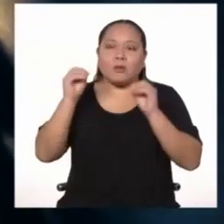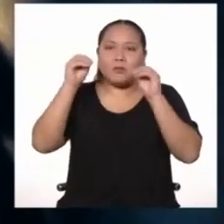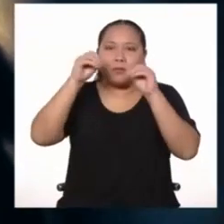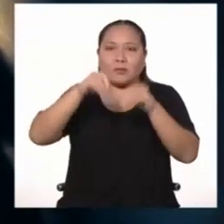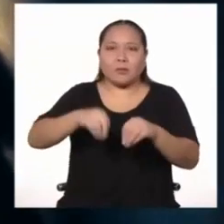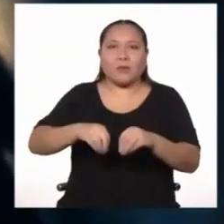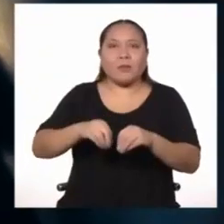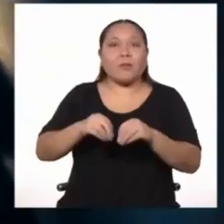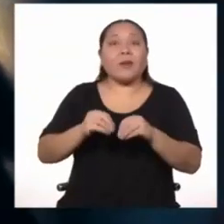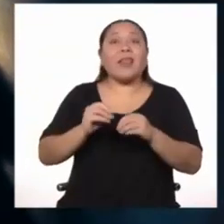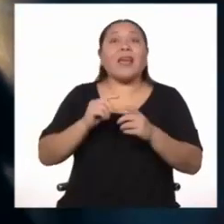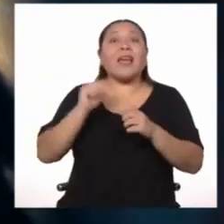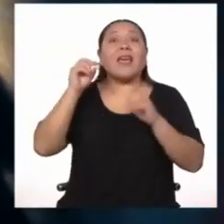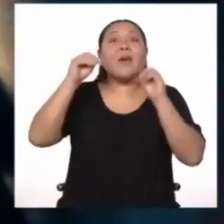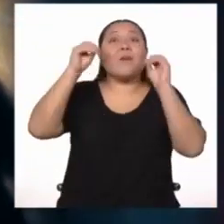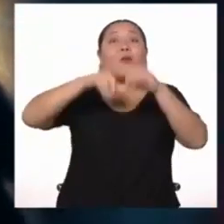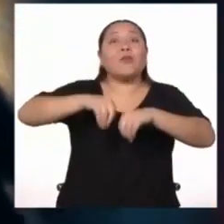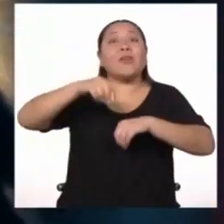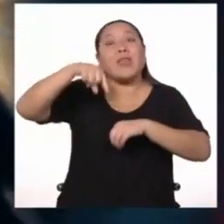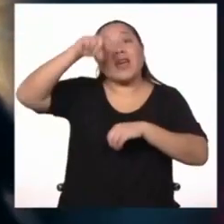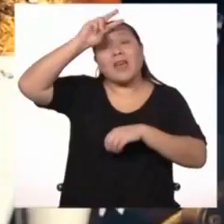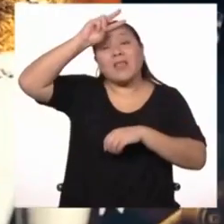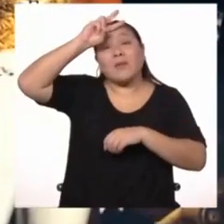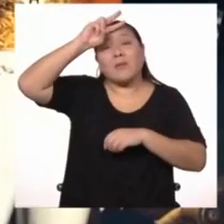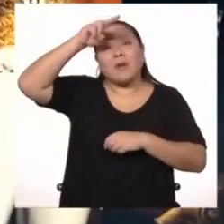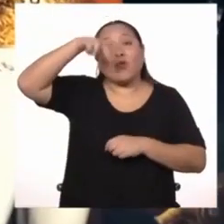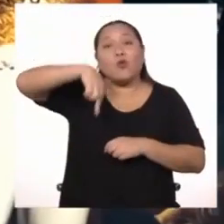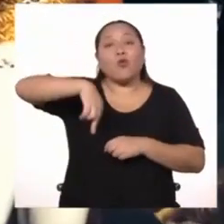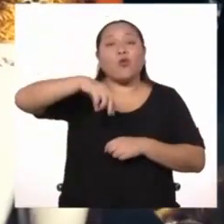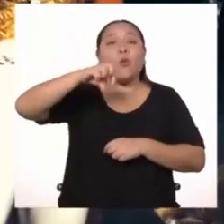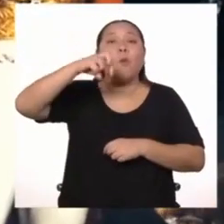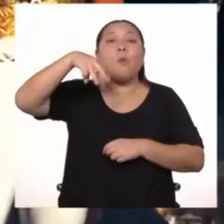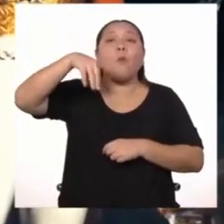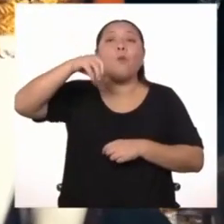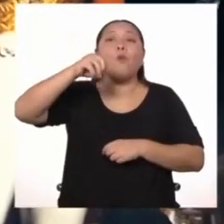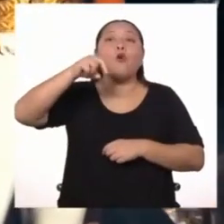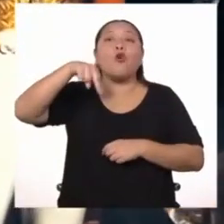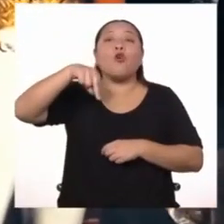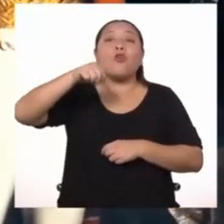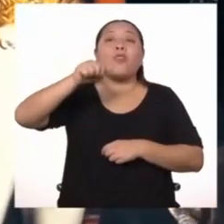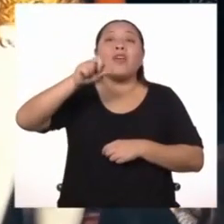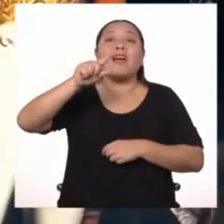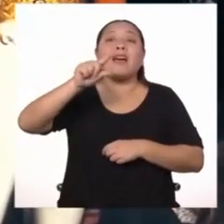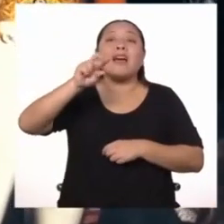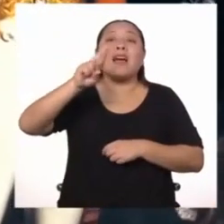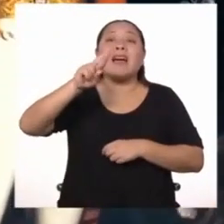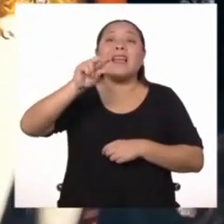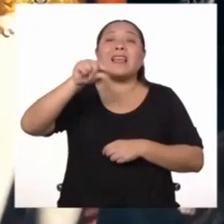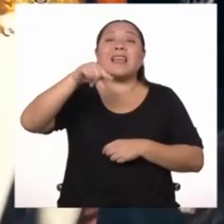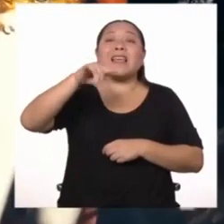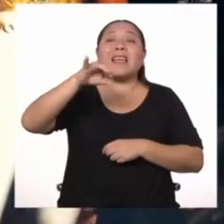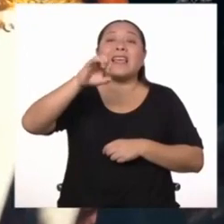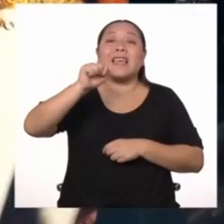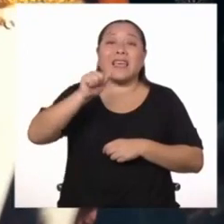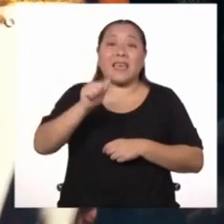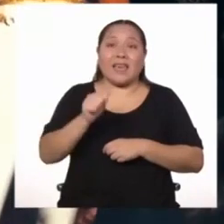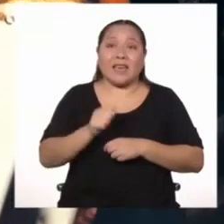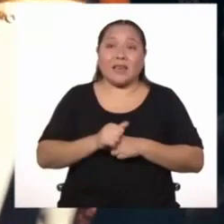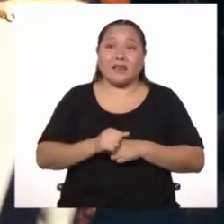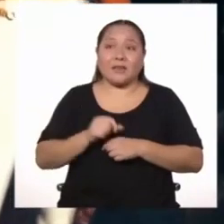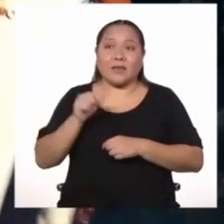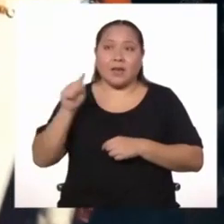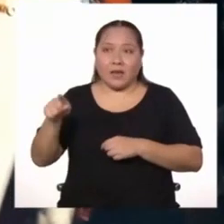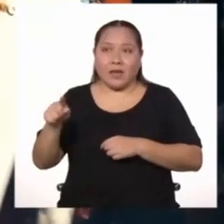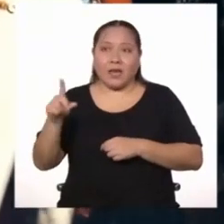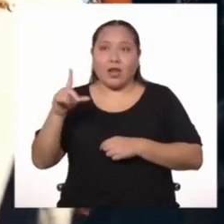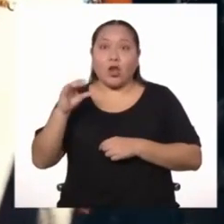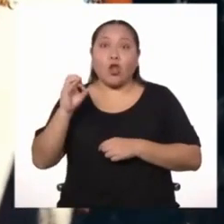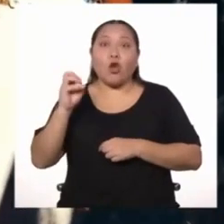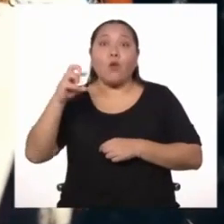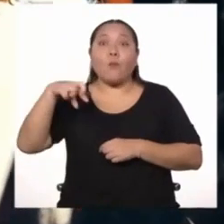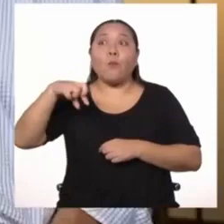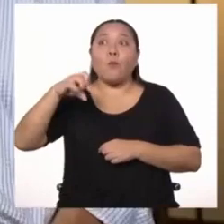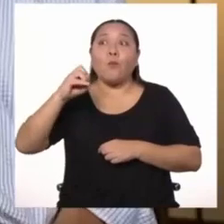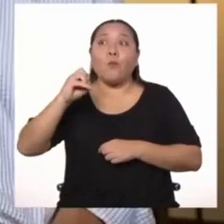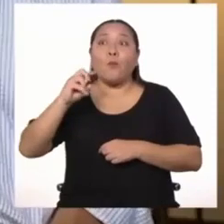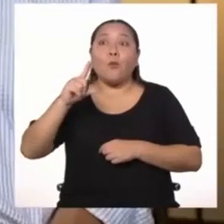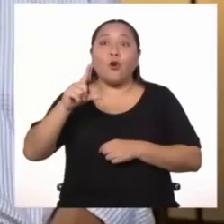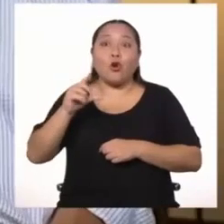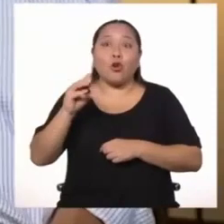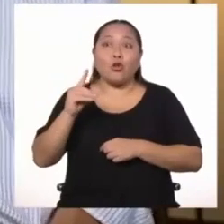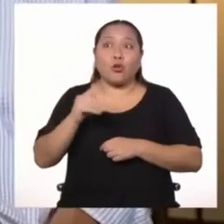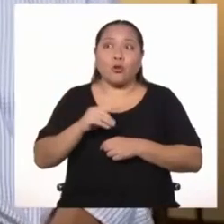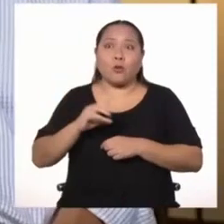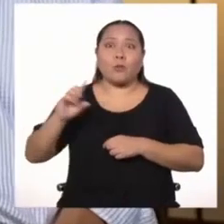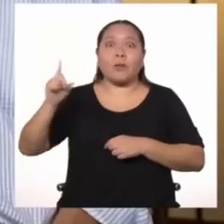constitucional se acaban. Pero Leopoldo llega a ser el primer rey de los belgas, luego de haber